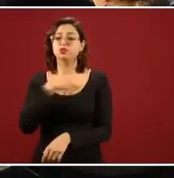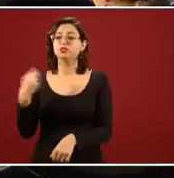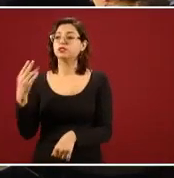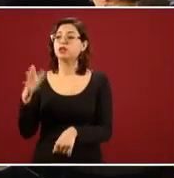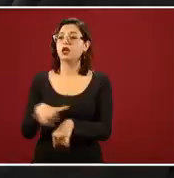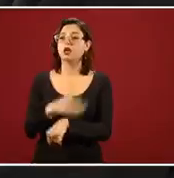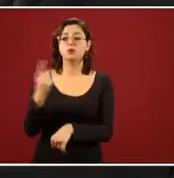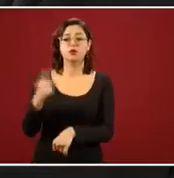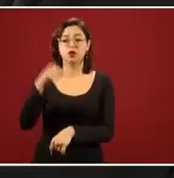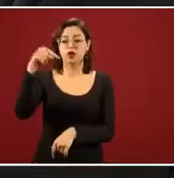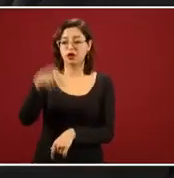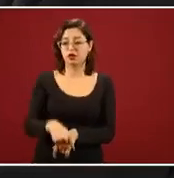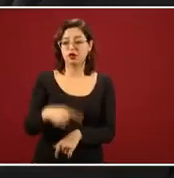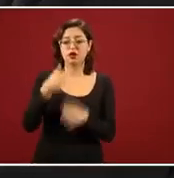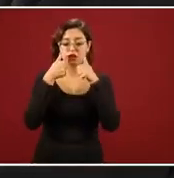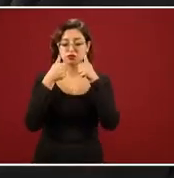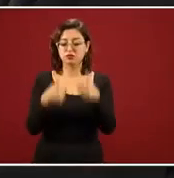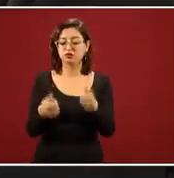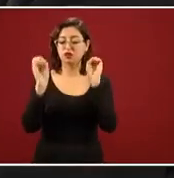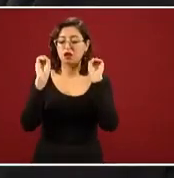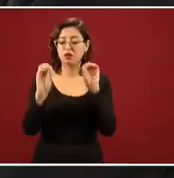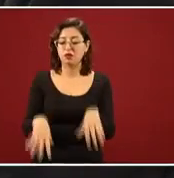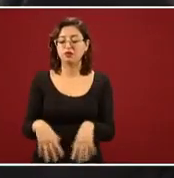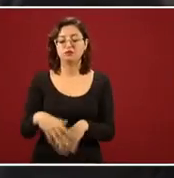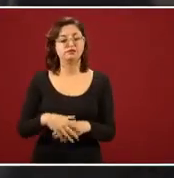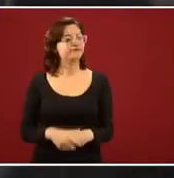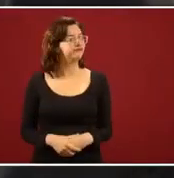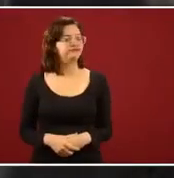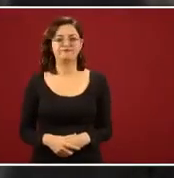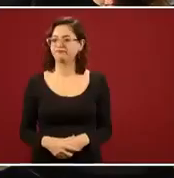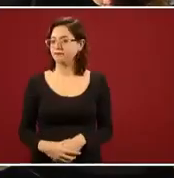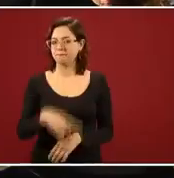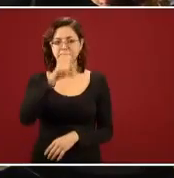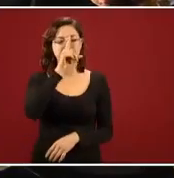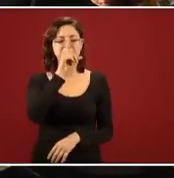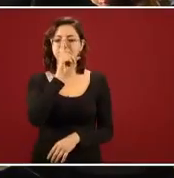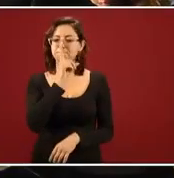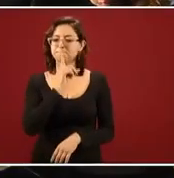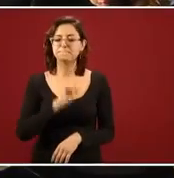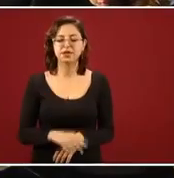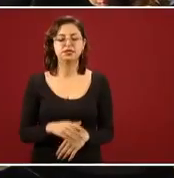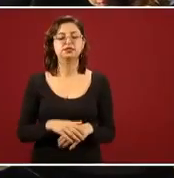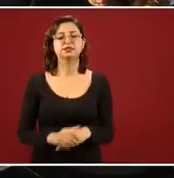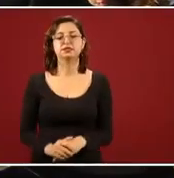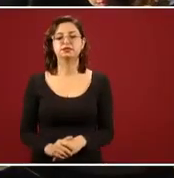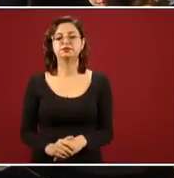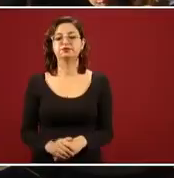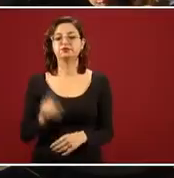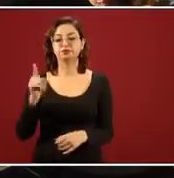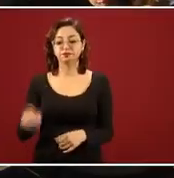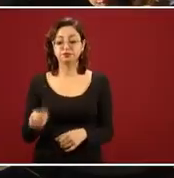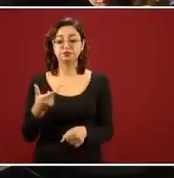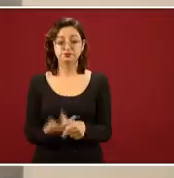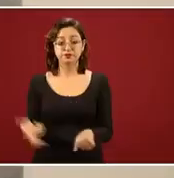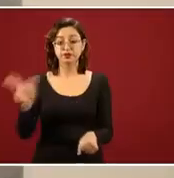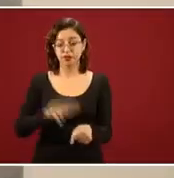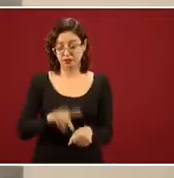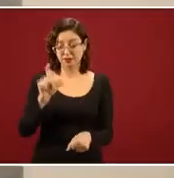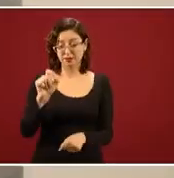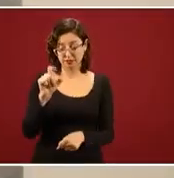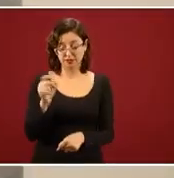Es falso. La niña era tratada con nosotros en el Centro Médico 20 de noviembre